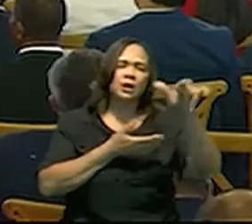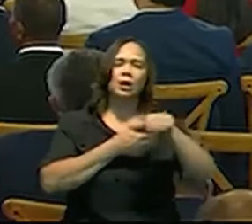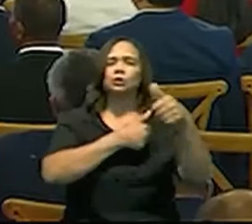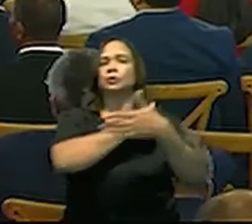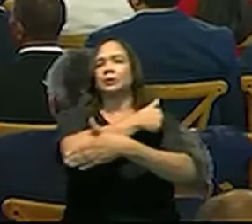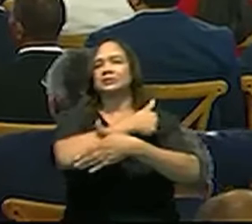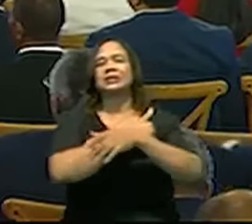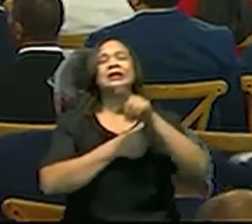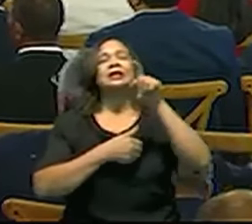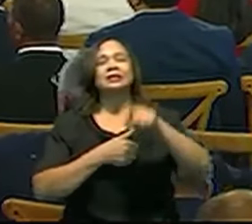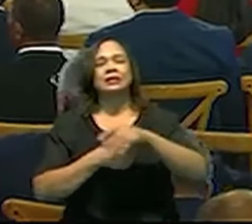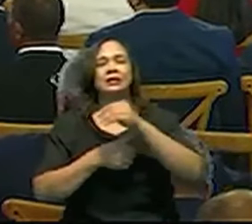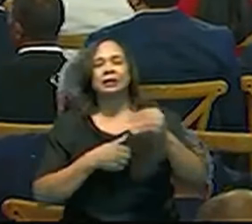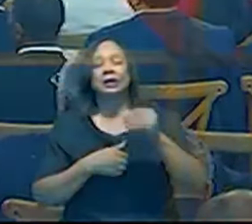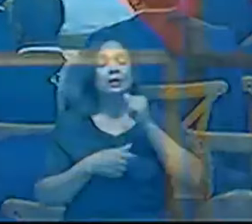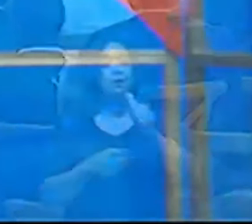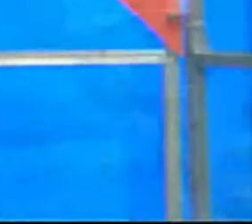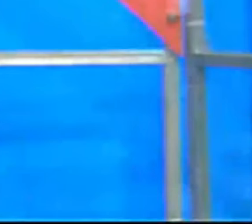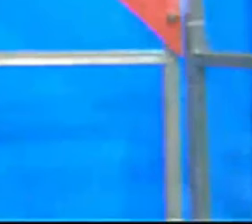exterior, tiene que contar...